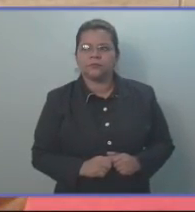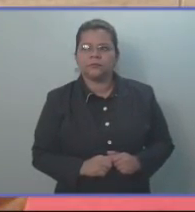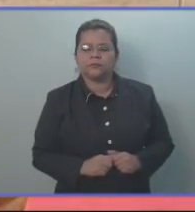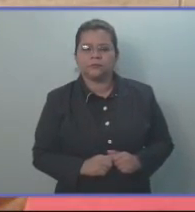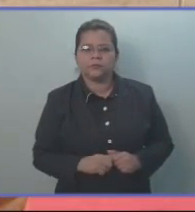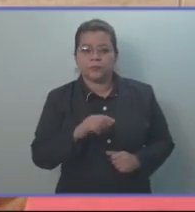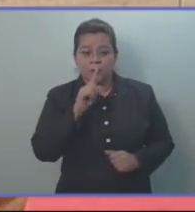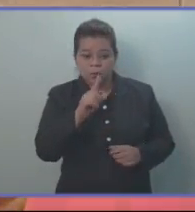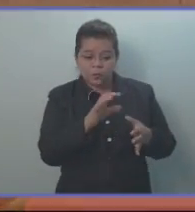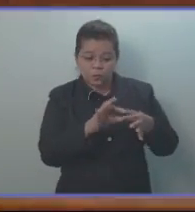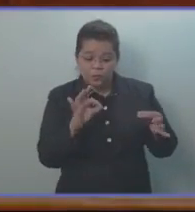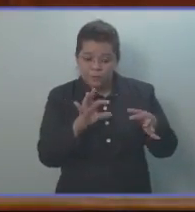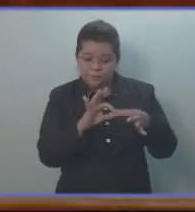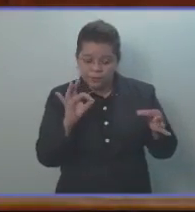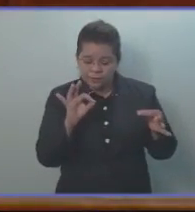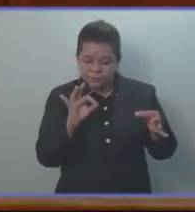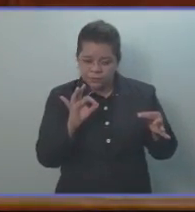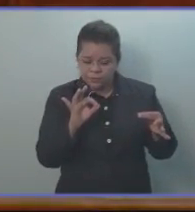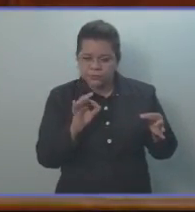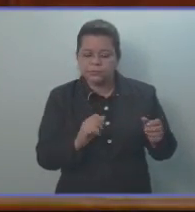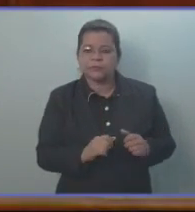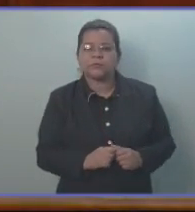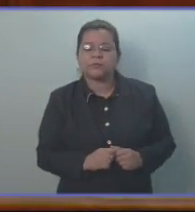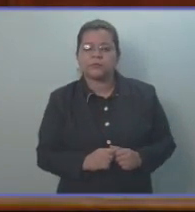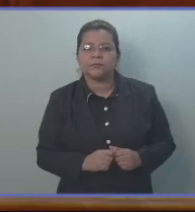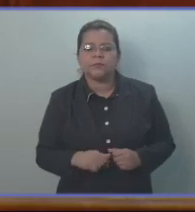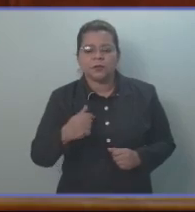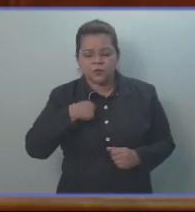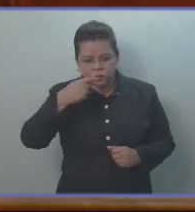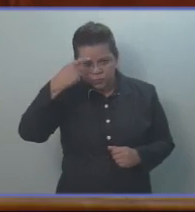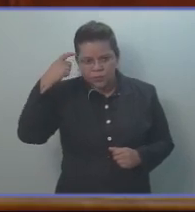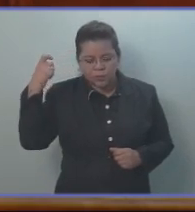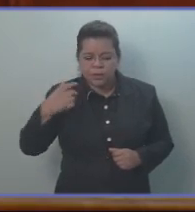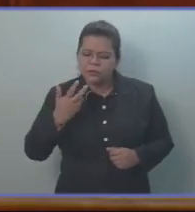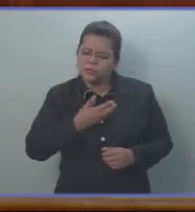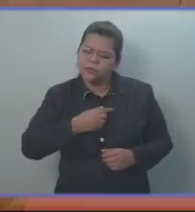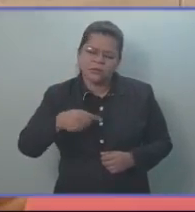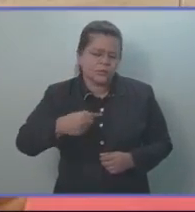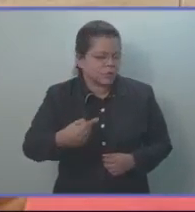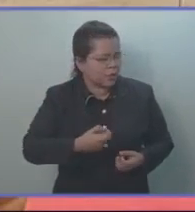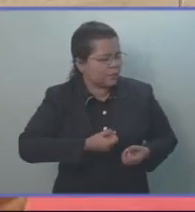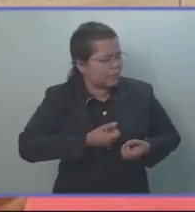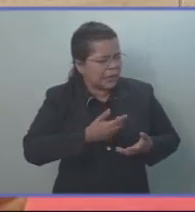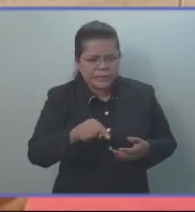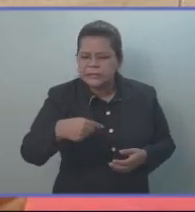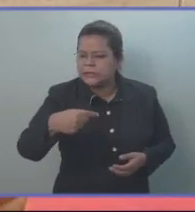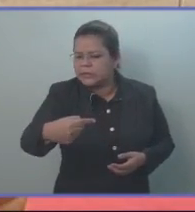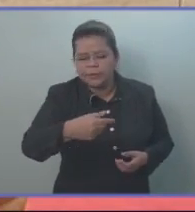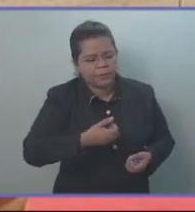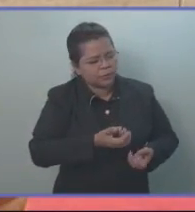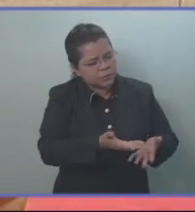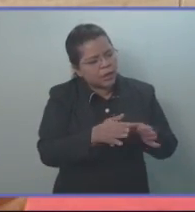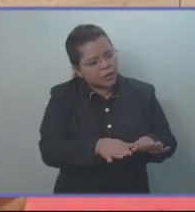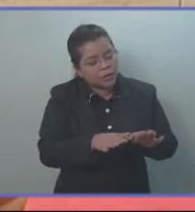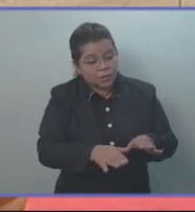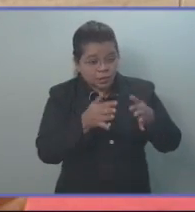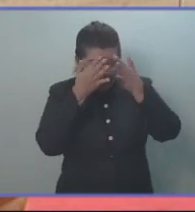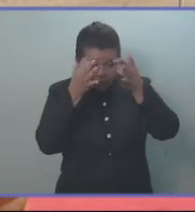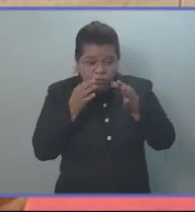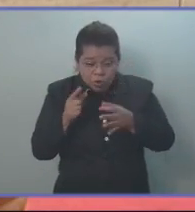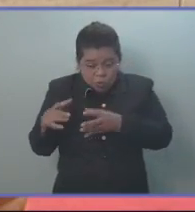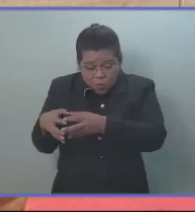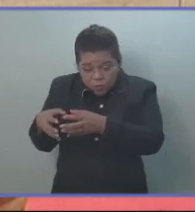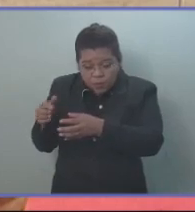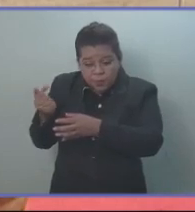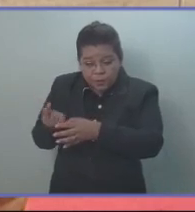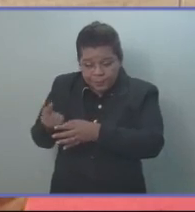Uno de ellos, recordar que estamos eternamente agradecidos con usted y que la decisión que ha tomado un grupo de personas que